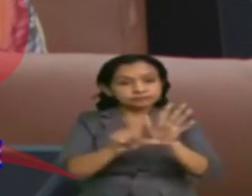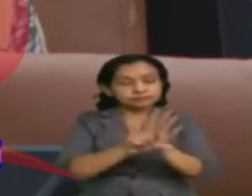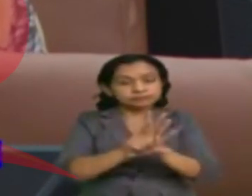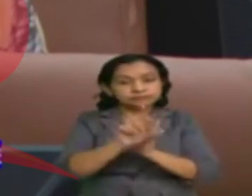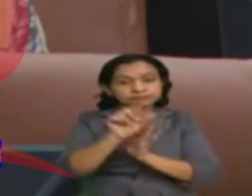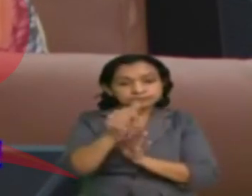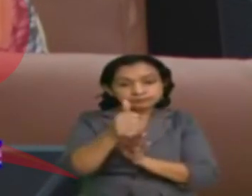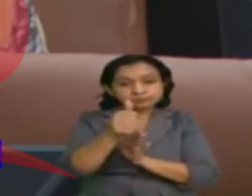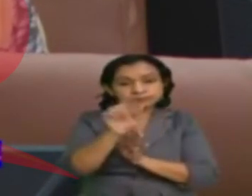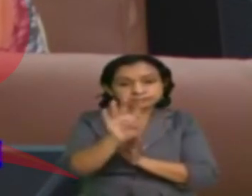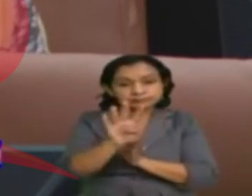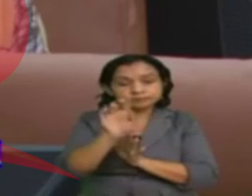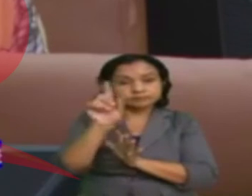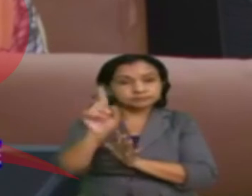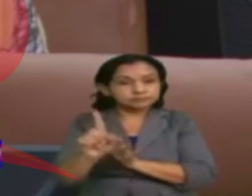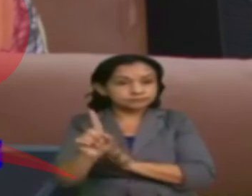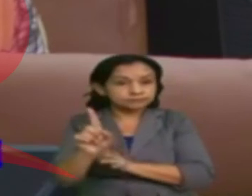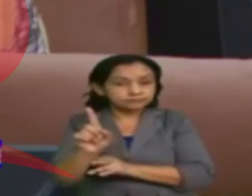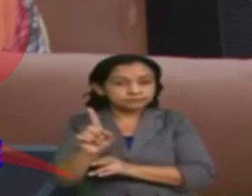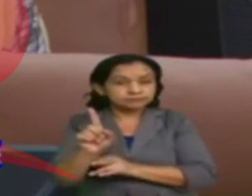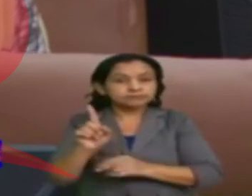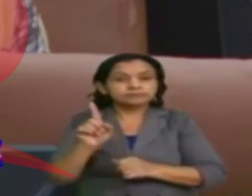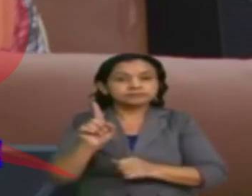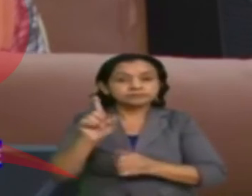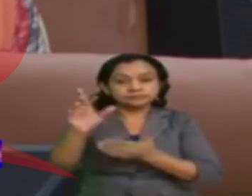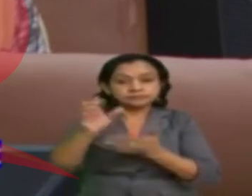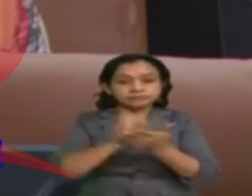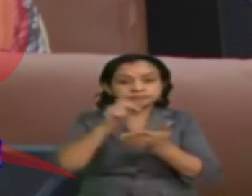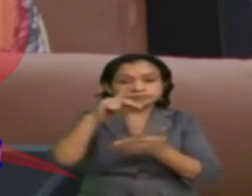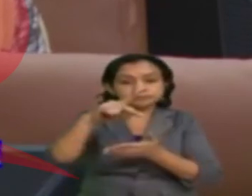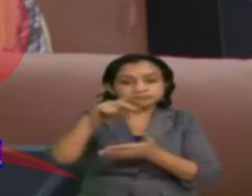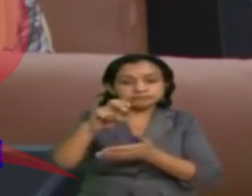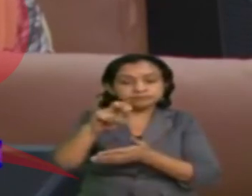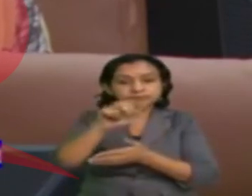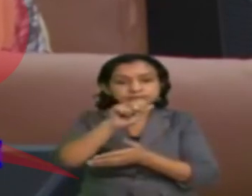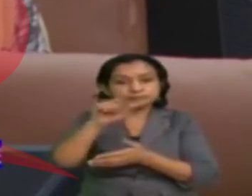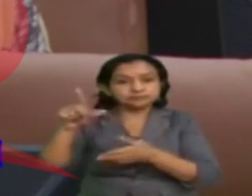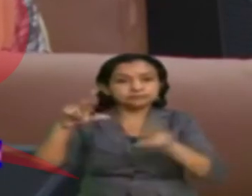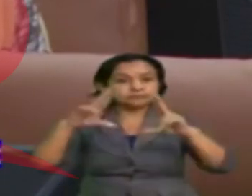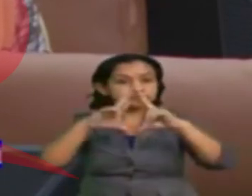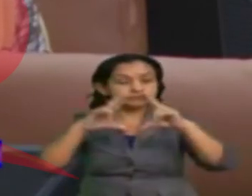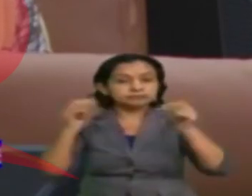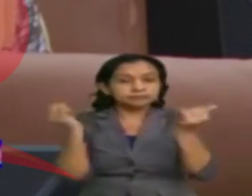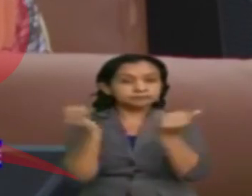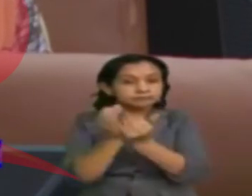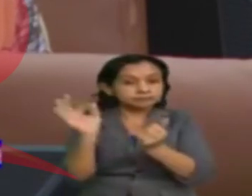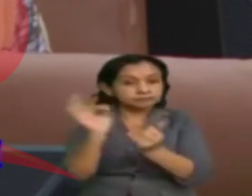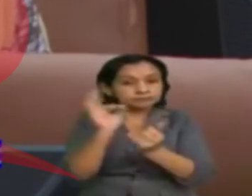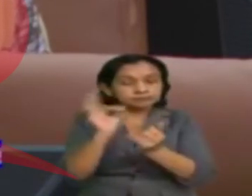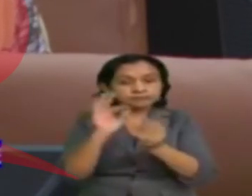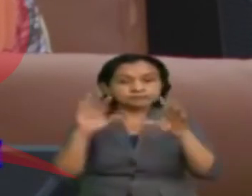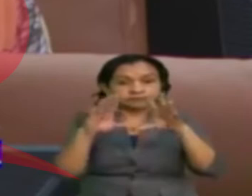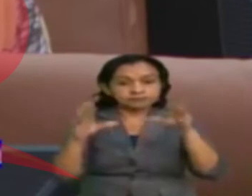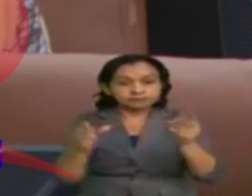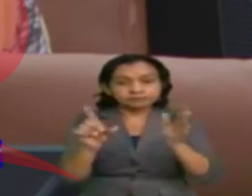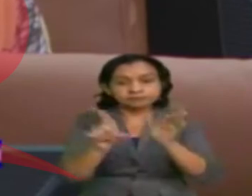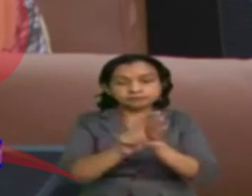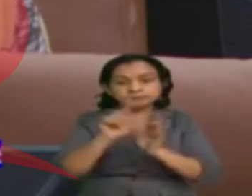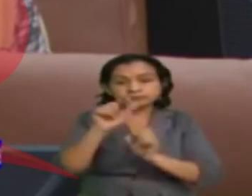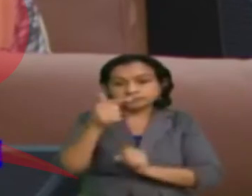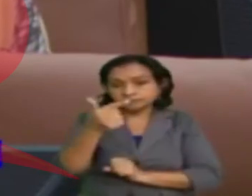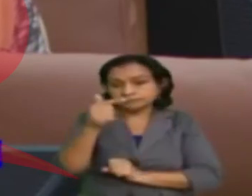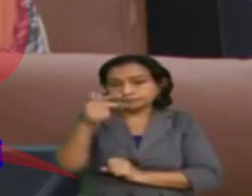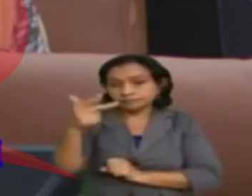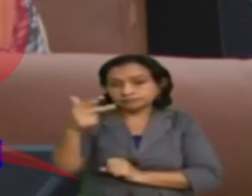Ley Número 641, Código Penal de Nicaragua, de igual forma, en su totalidad, la Ley